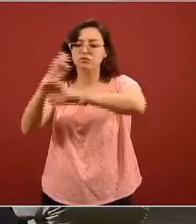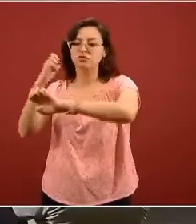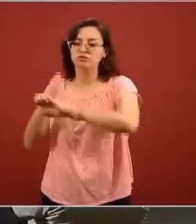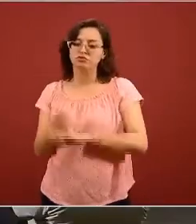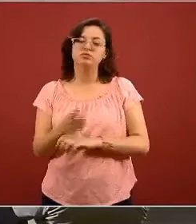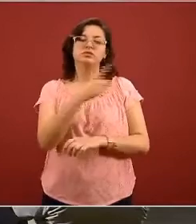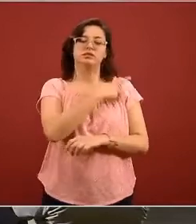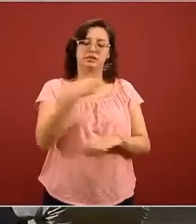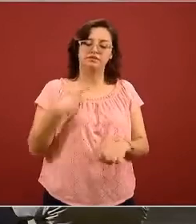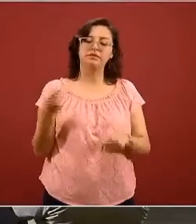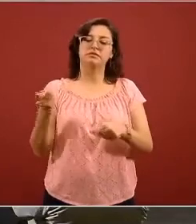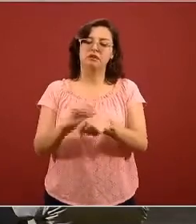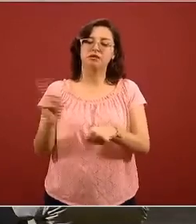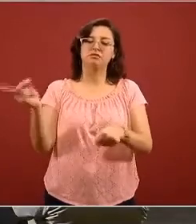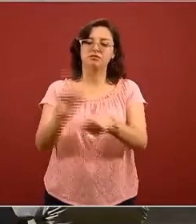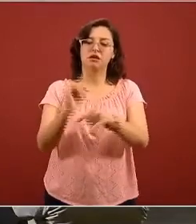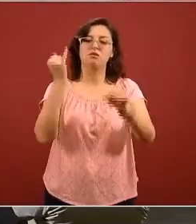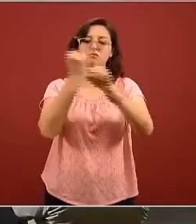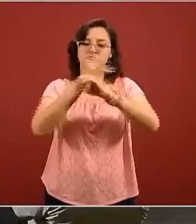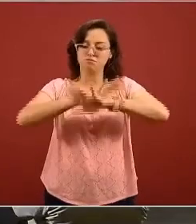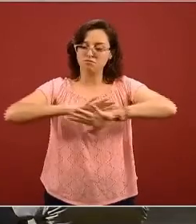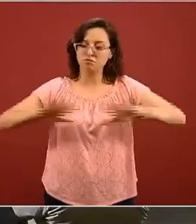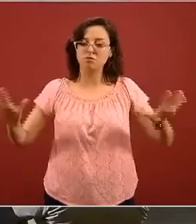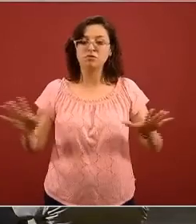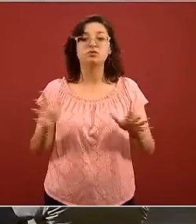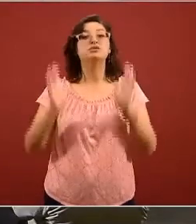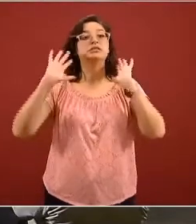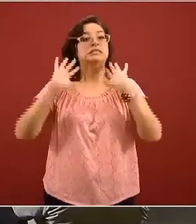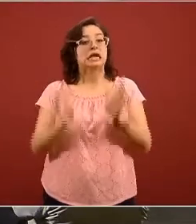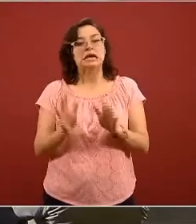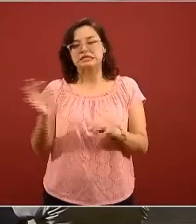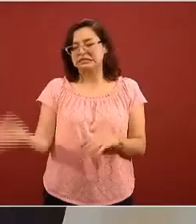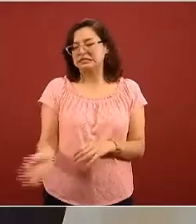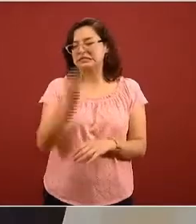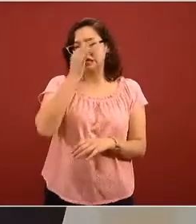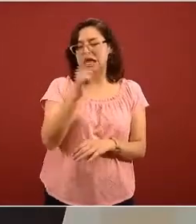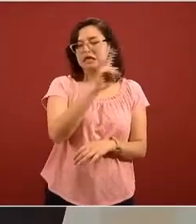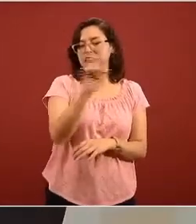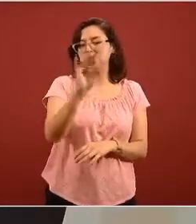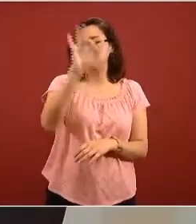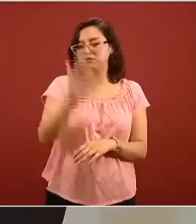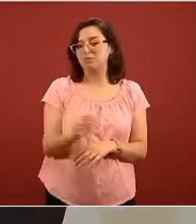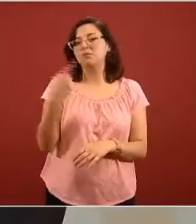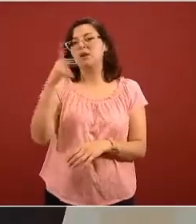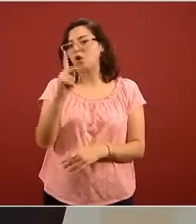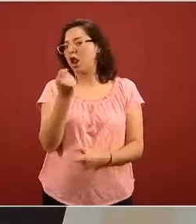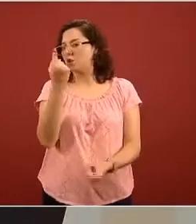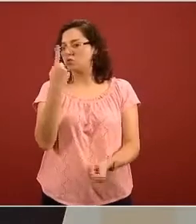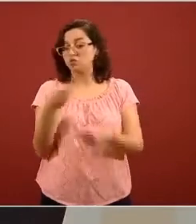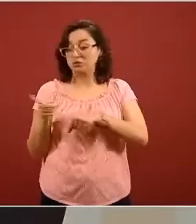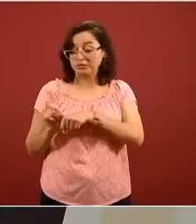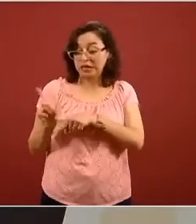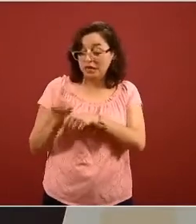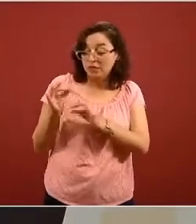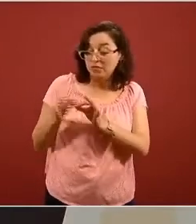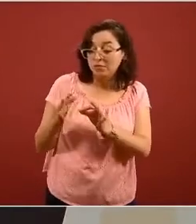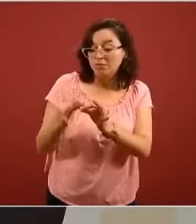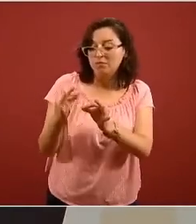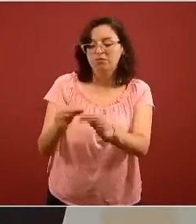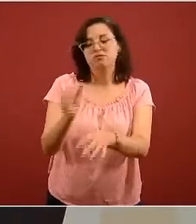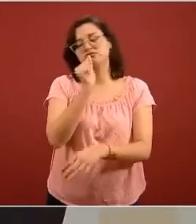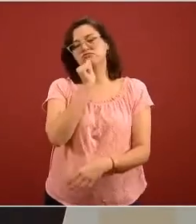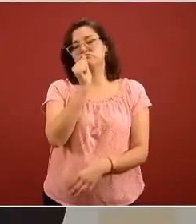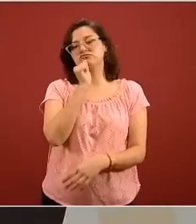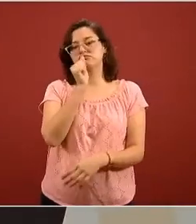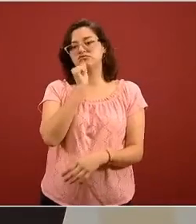informando diariamente ya están informando casi todos pero todavía no diariamente o no a la hora de corte